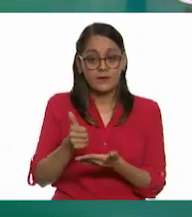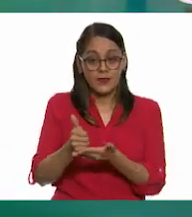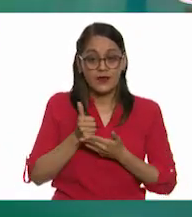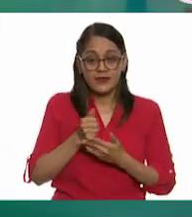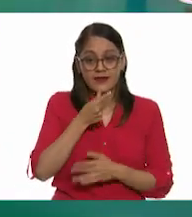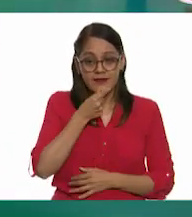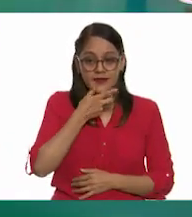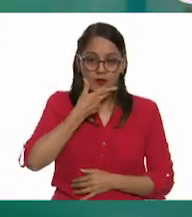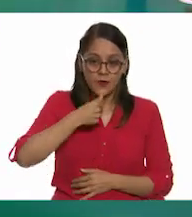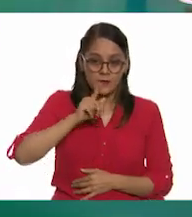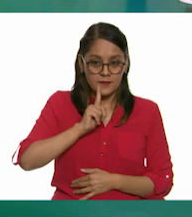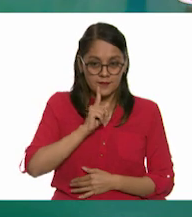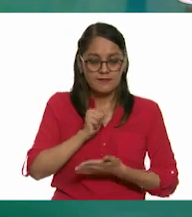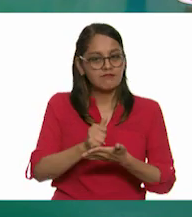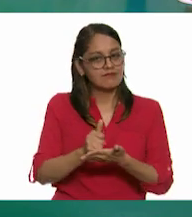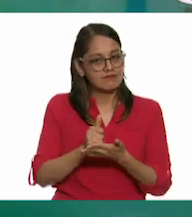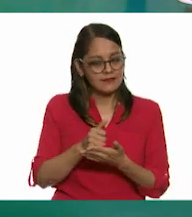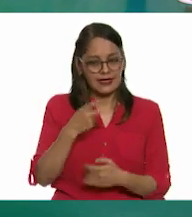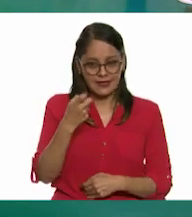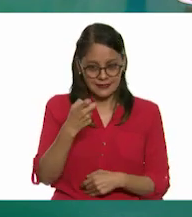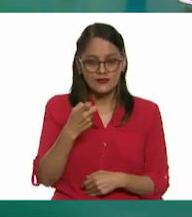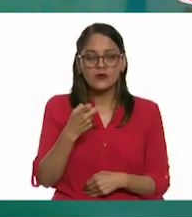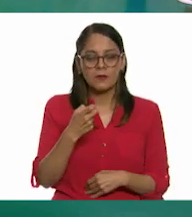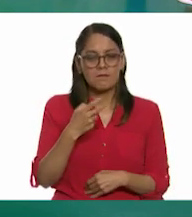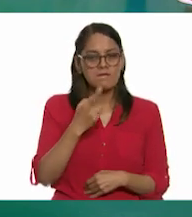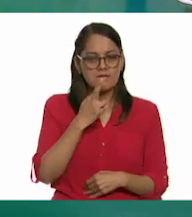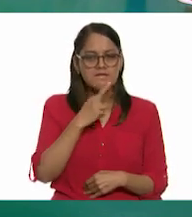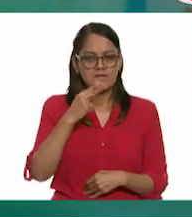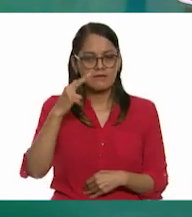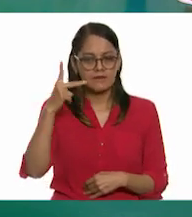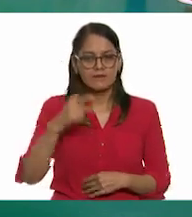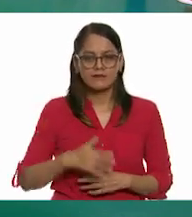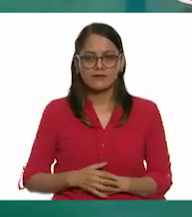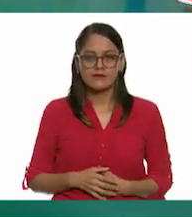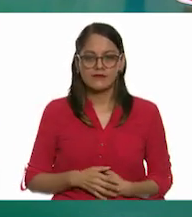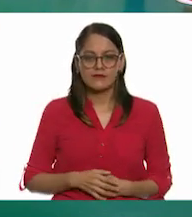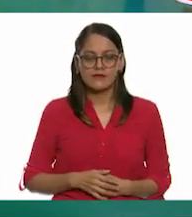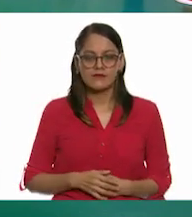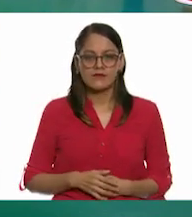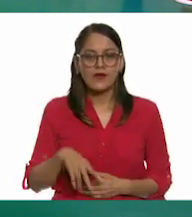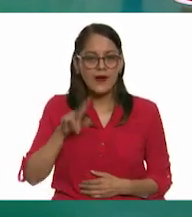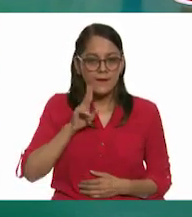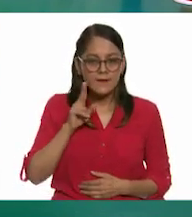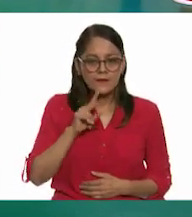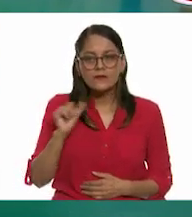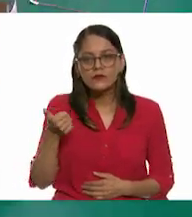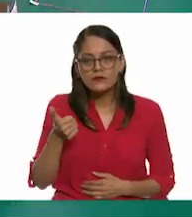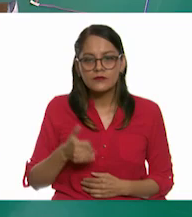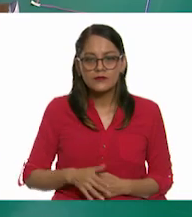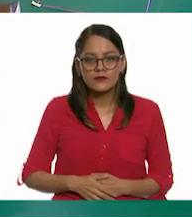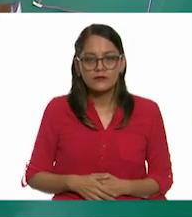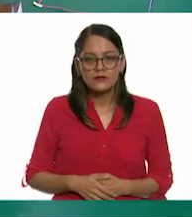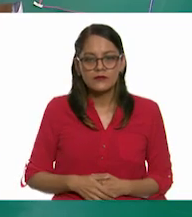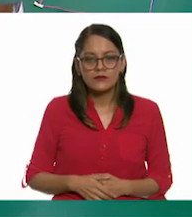las niñas y los niños, esto está saliendo mucho mejor. A ver, y ahora...